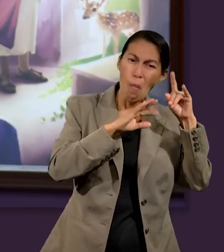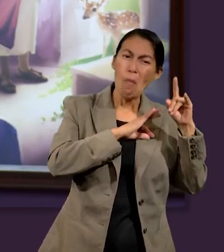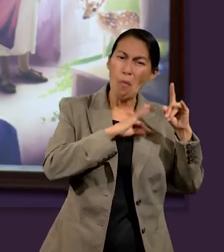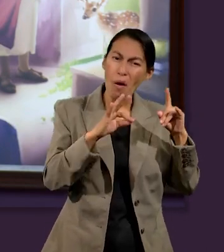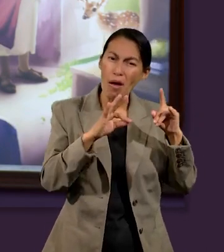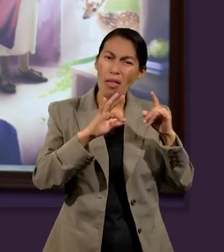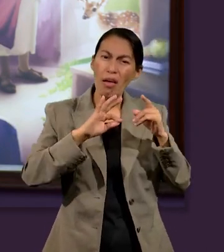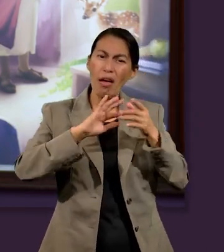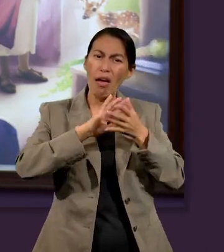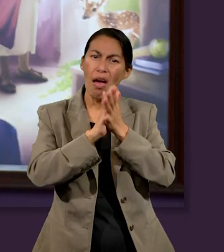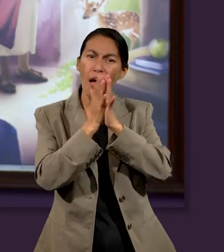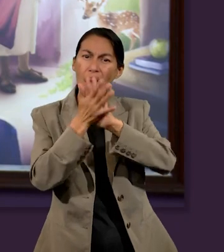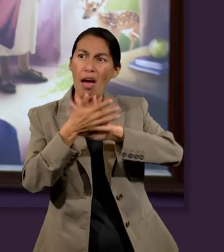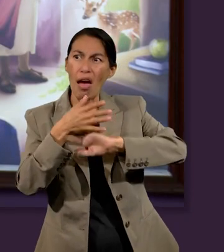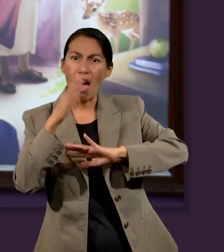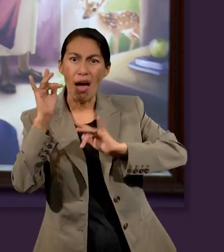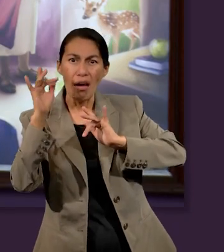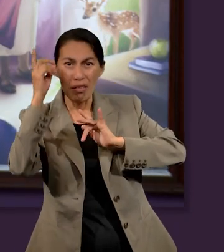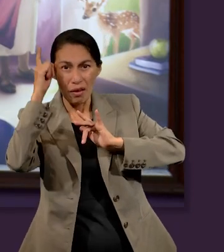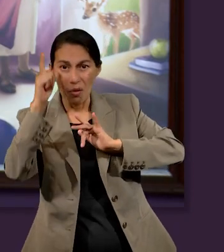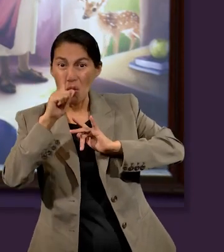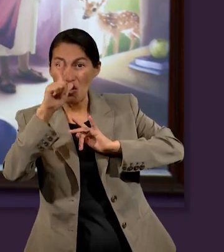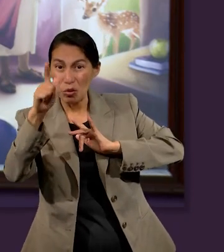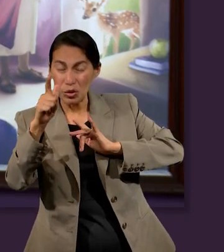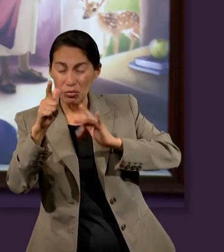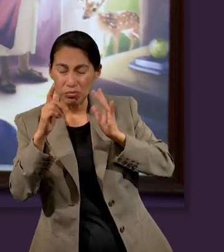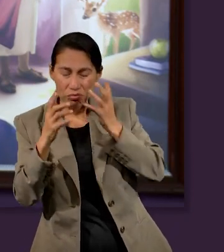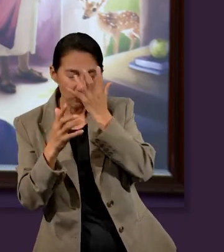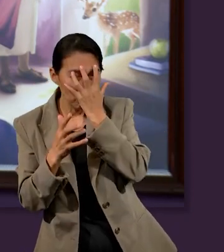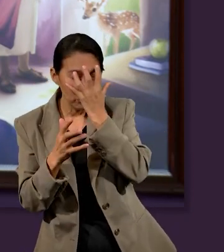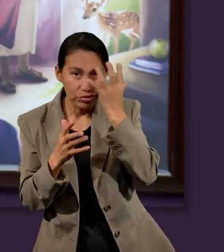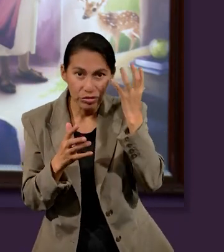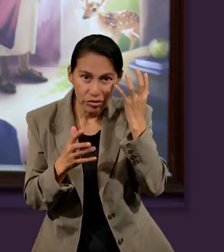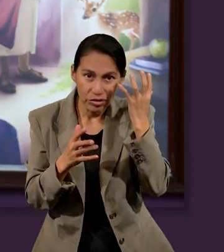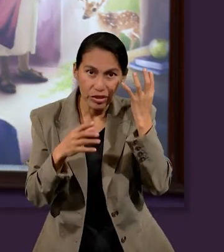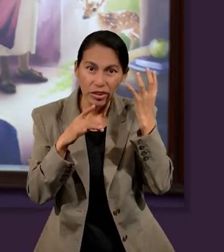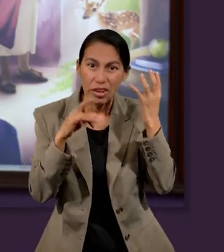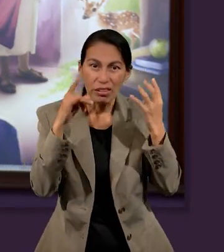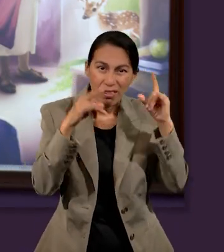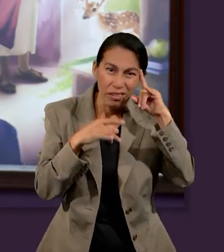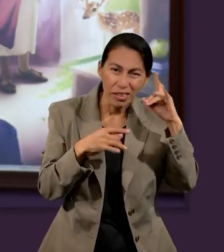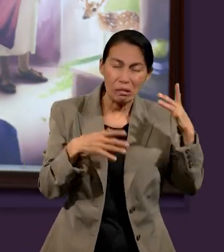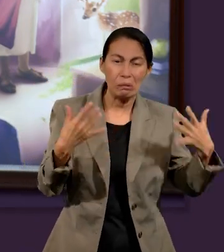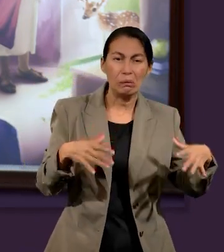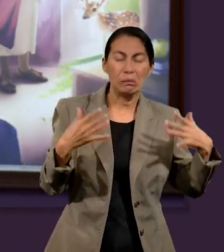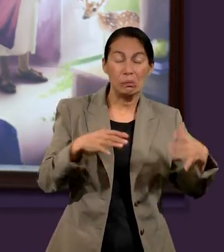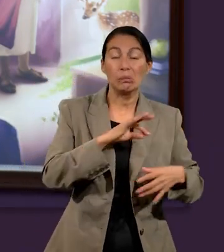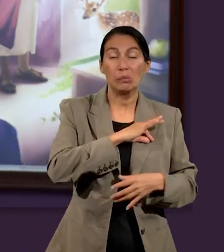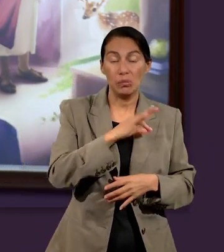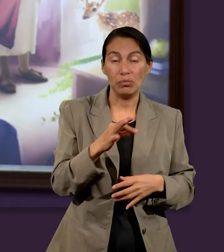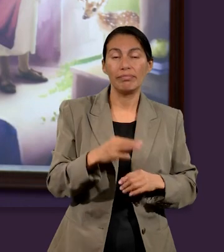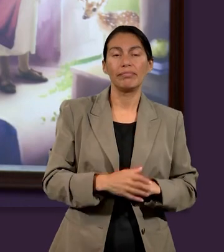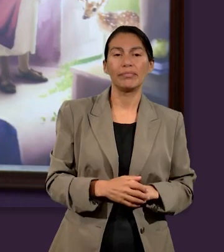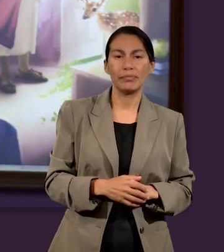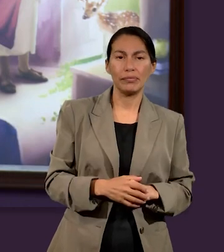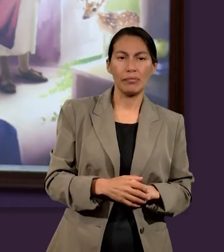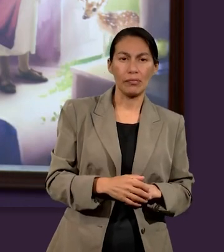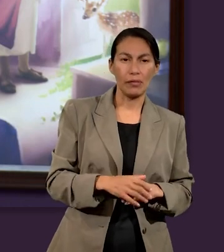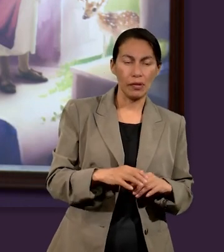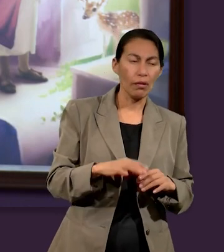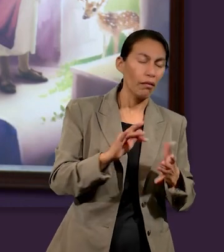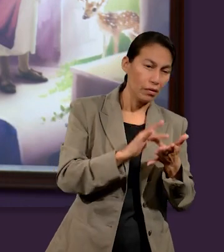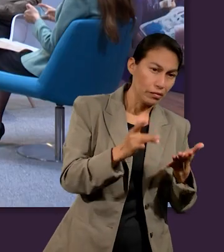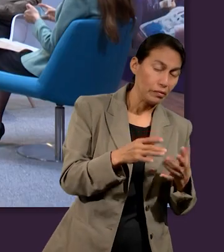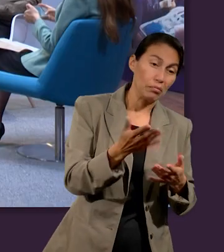engañador. Que la mentira es su pan de cada día. Entonces, él puede disfrazerse como ángel de luz y hacerse pasar por estos